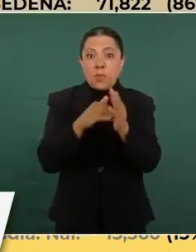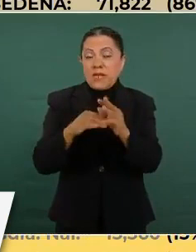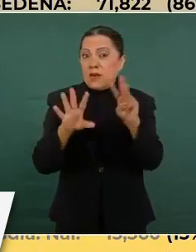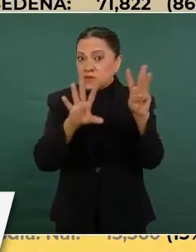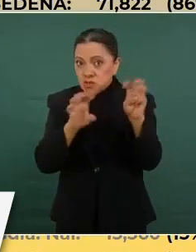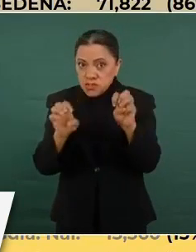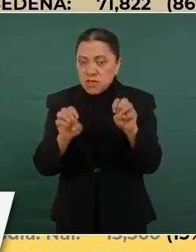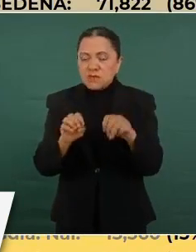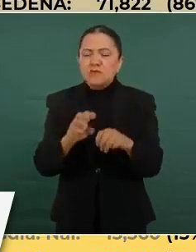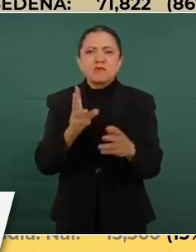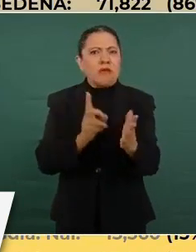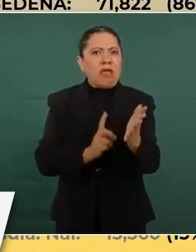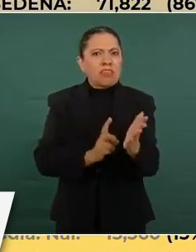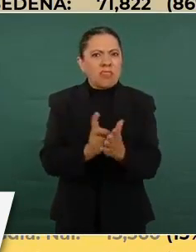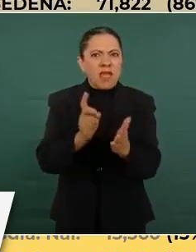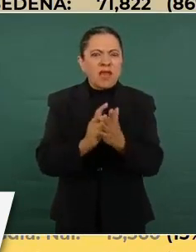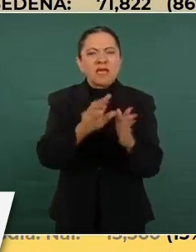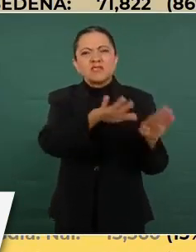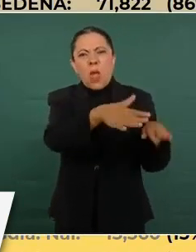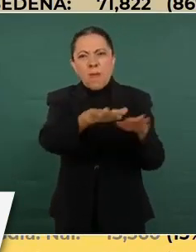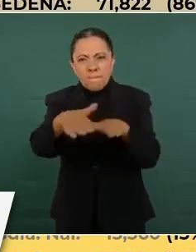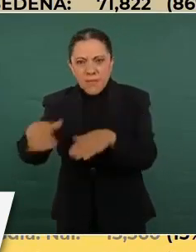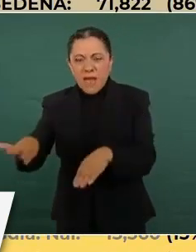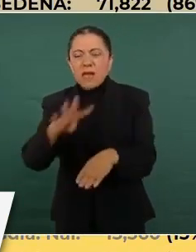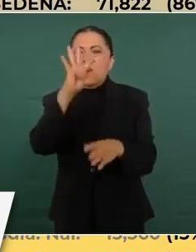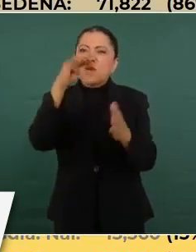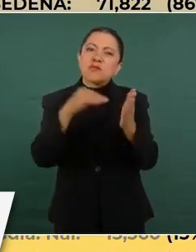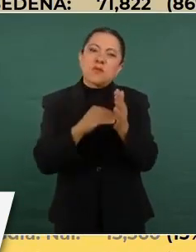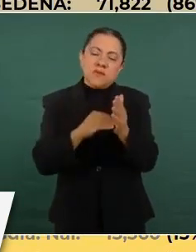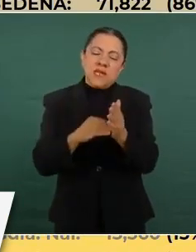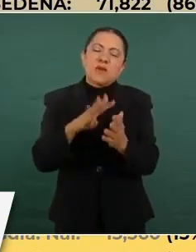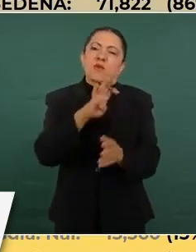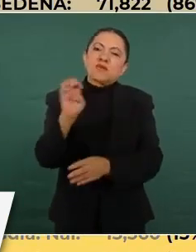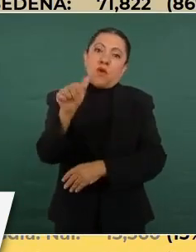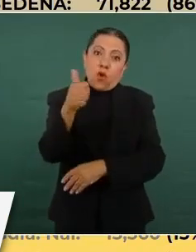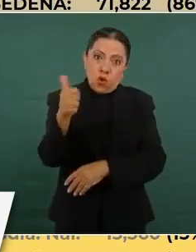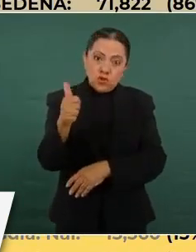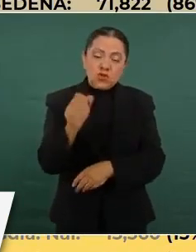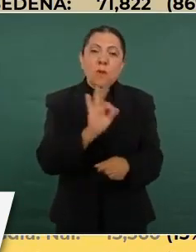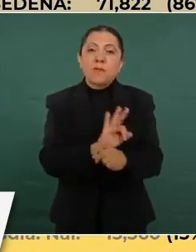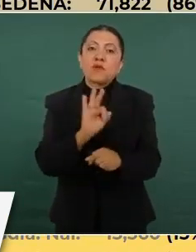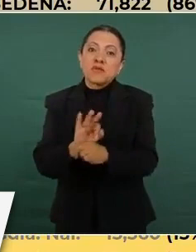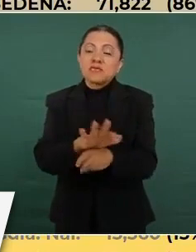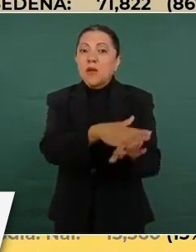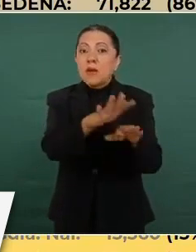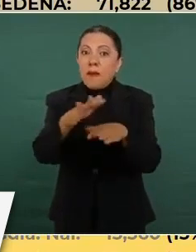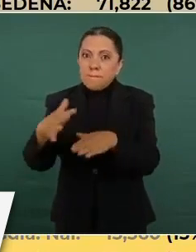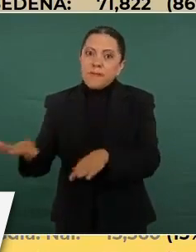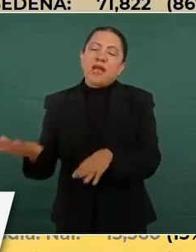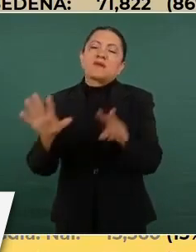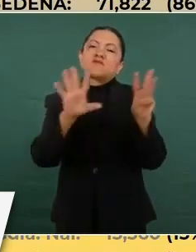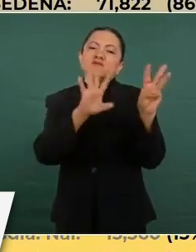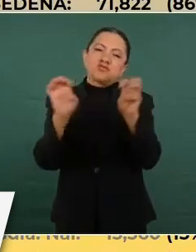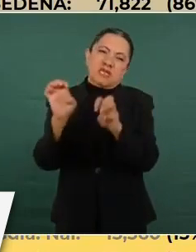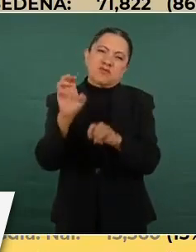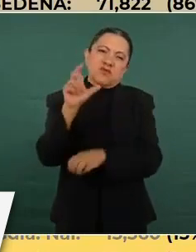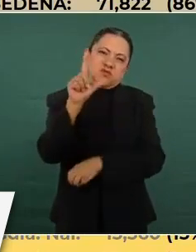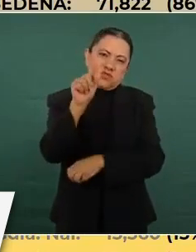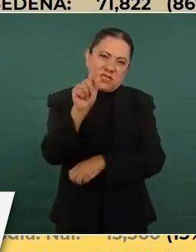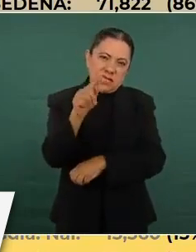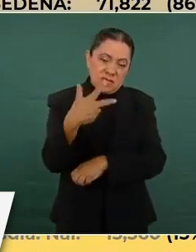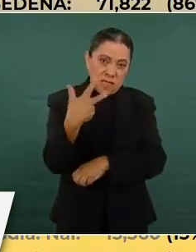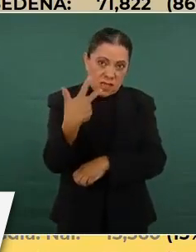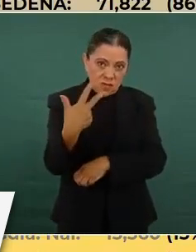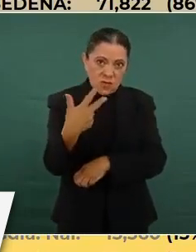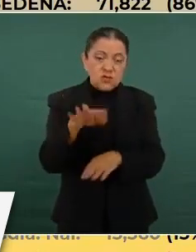el estado de derecho en la mar, 4 mil 711, protección marítima y portuaria, 878, operaciones en